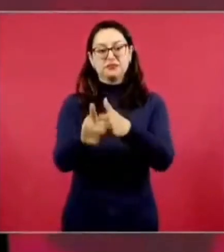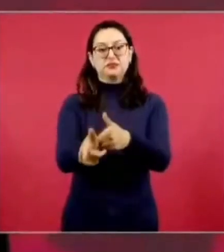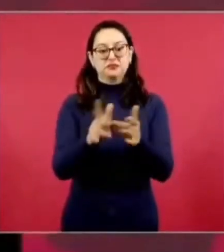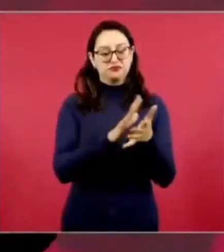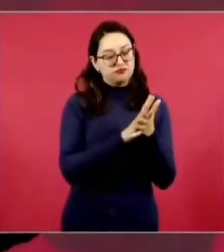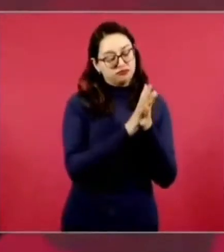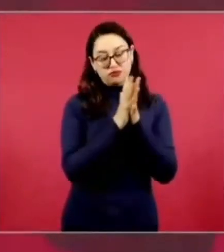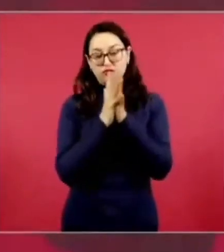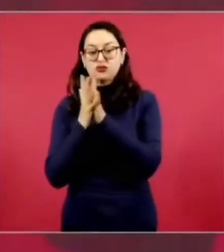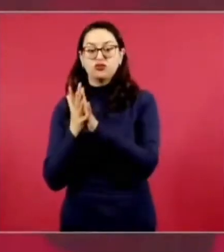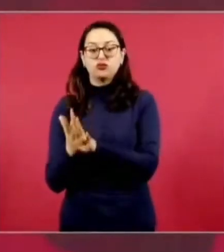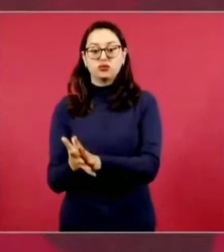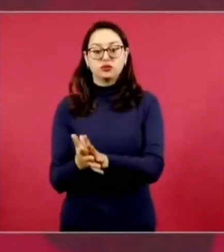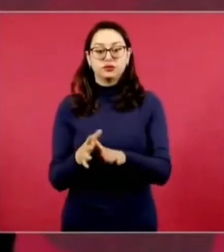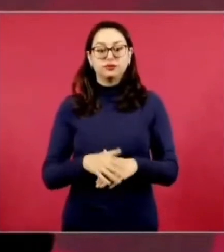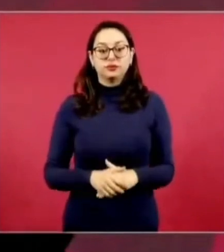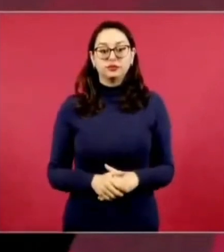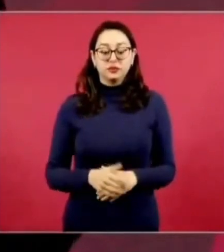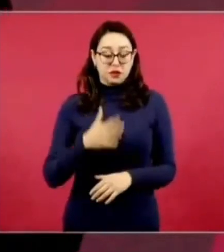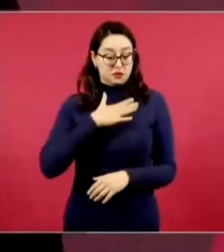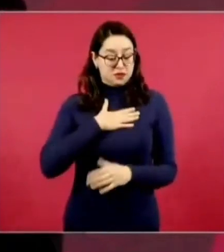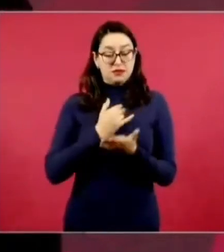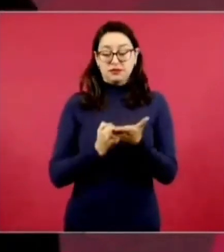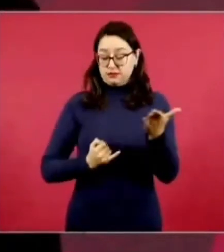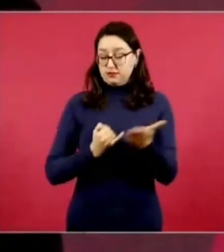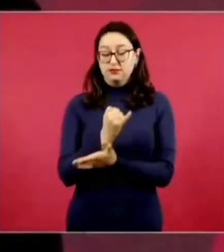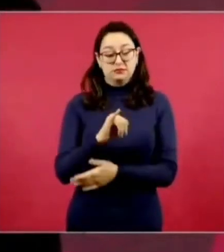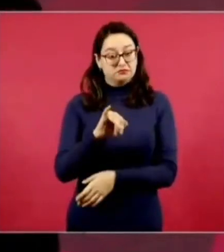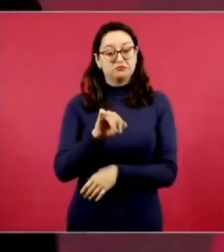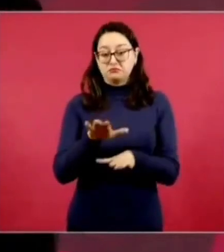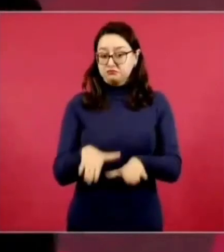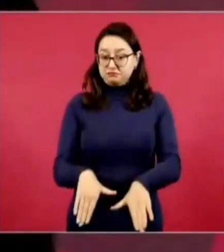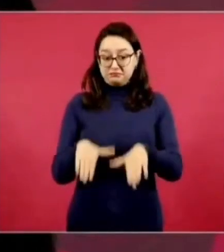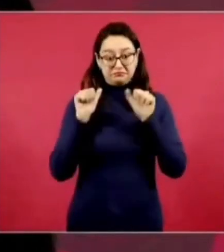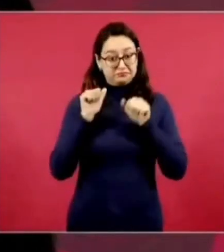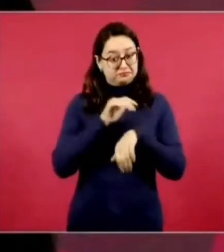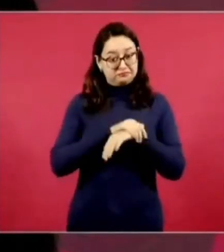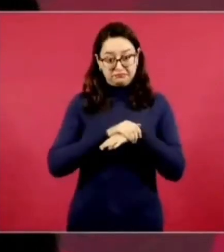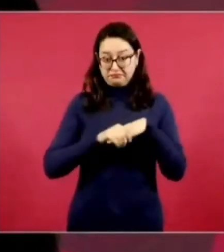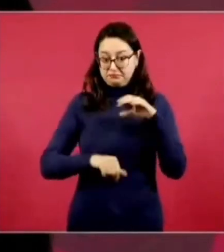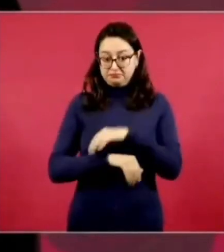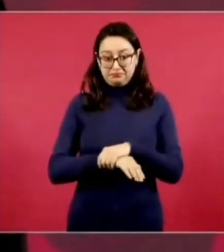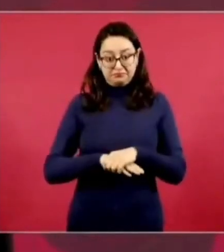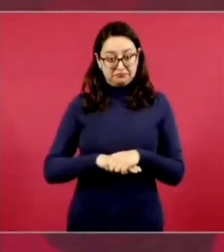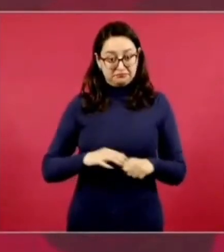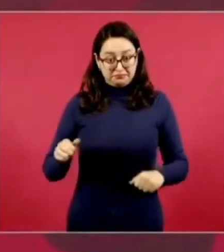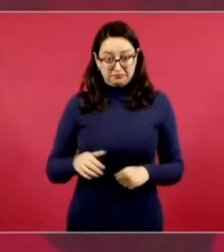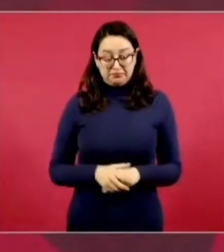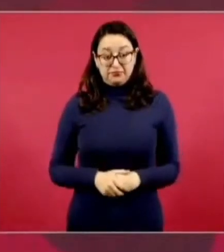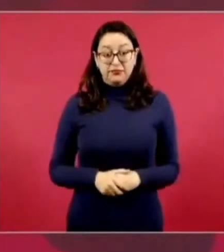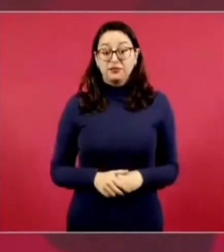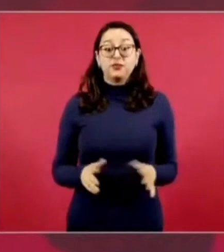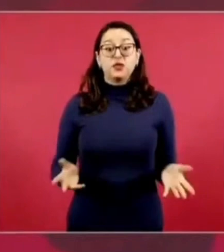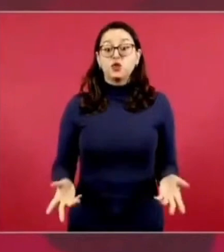entonces ya es una decisión que tomé y también aclarar que no es un rancho